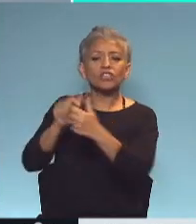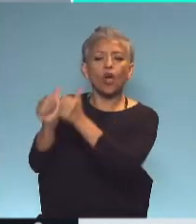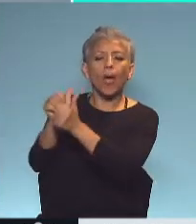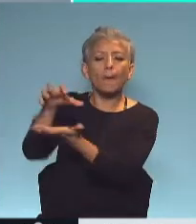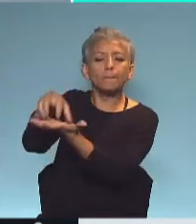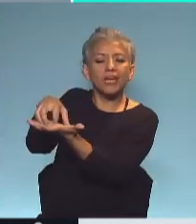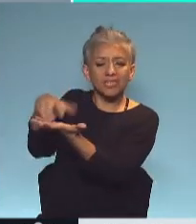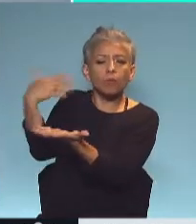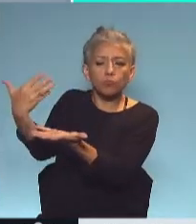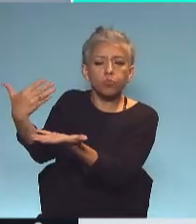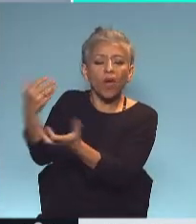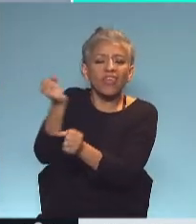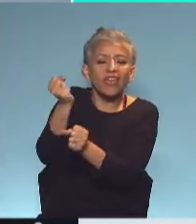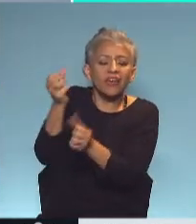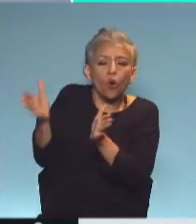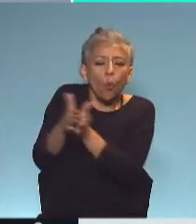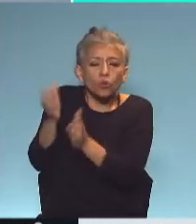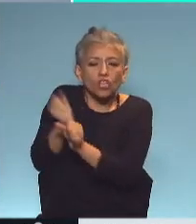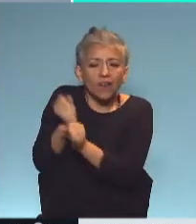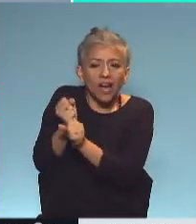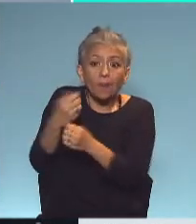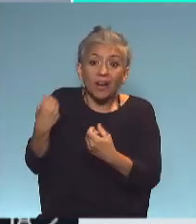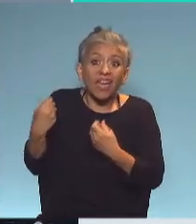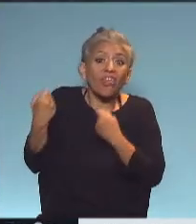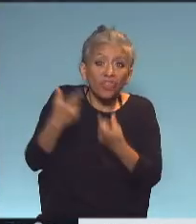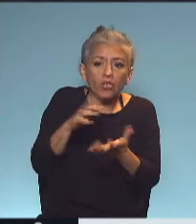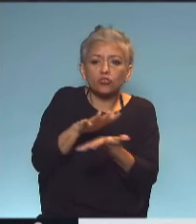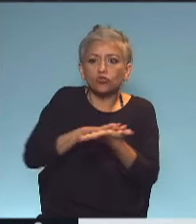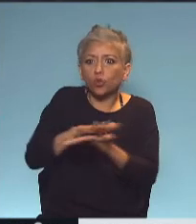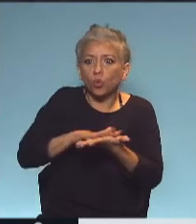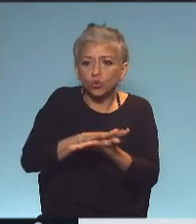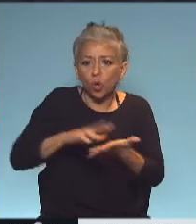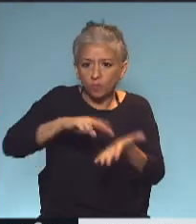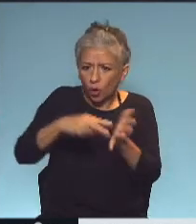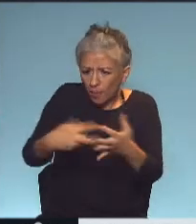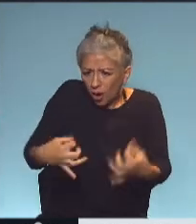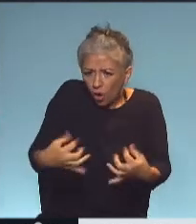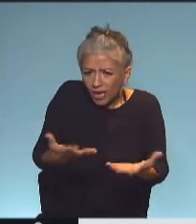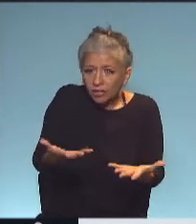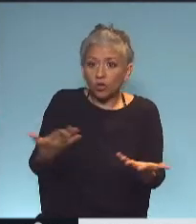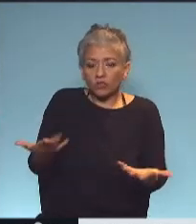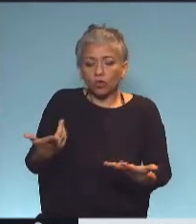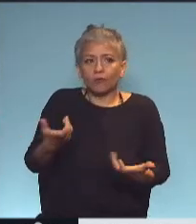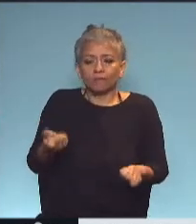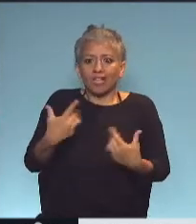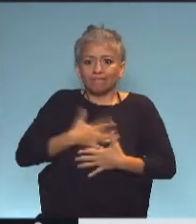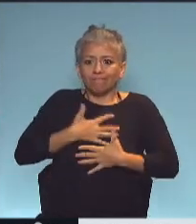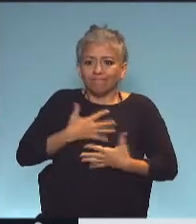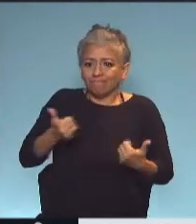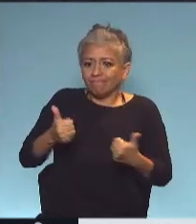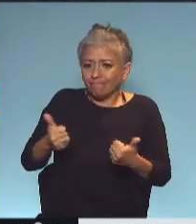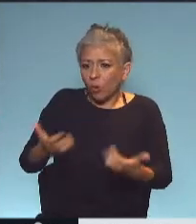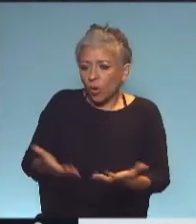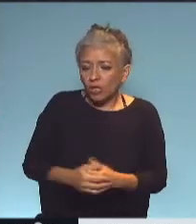capacidad de trabajo como para dar solución a problemas concretos. Con los progresos es muy satisfactorio. Tomás, ¿cómo se